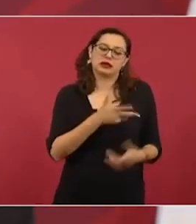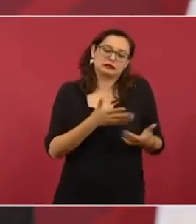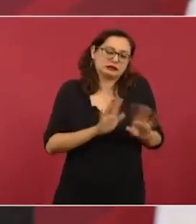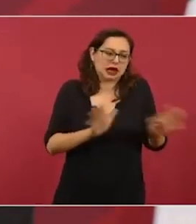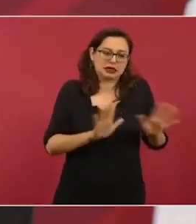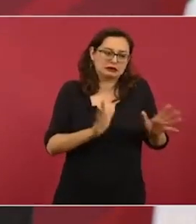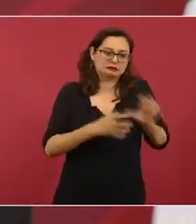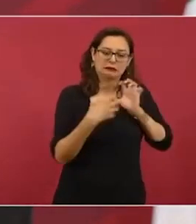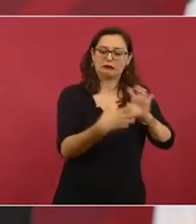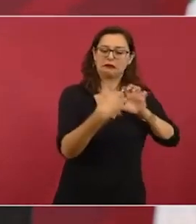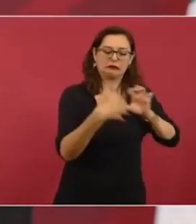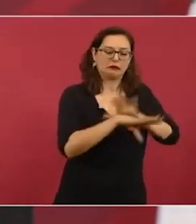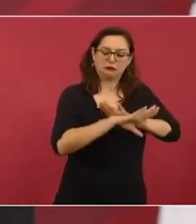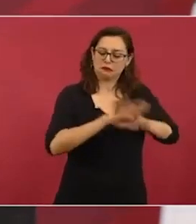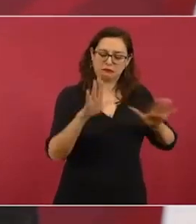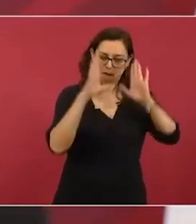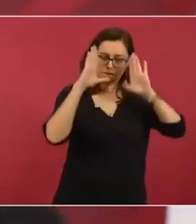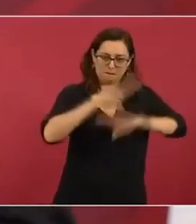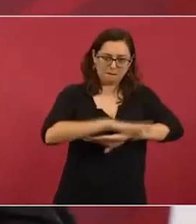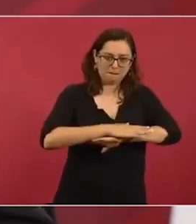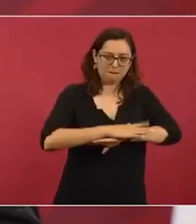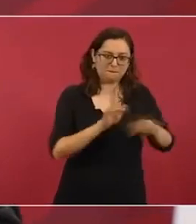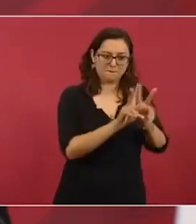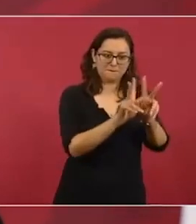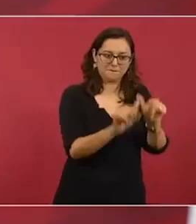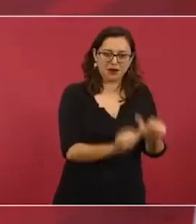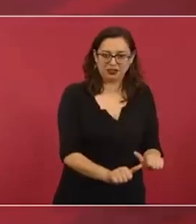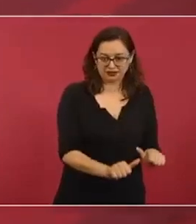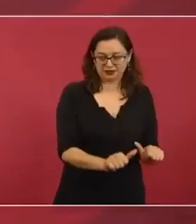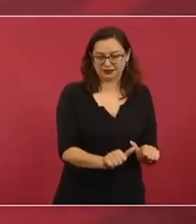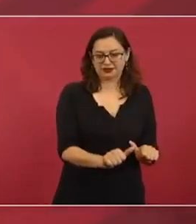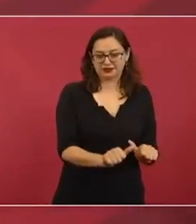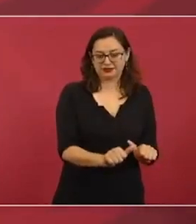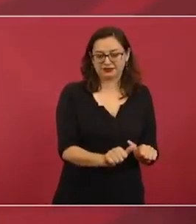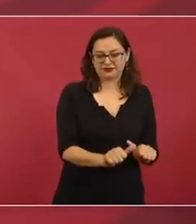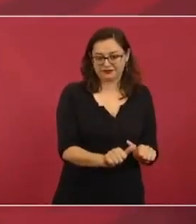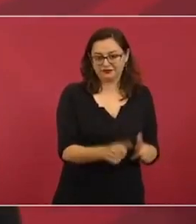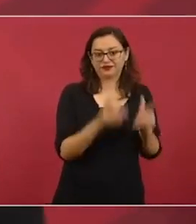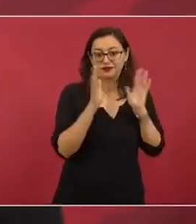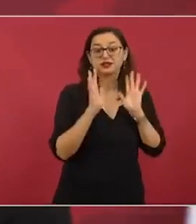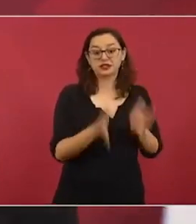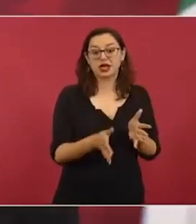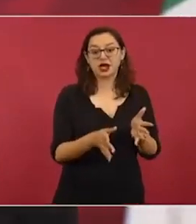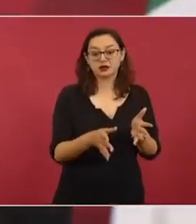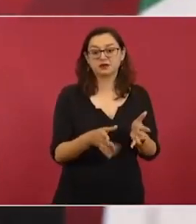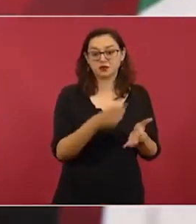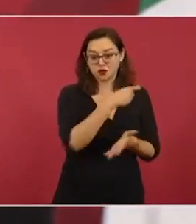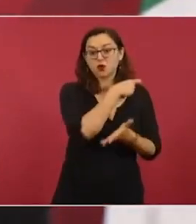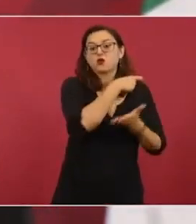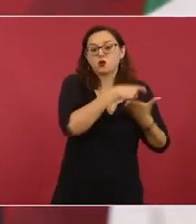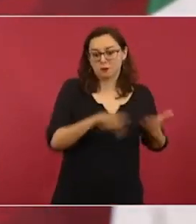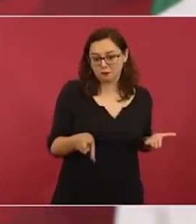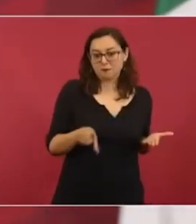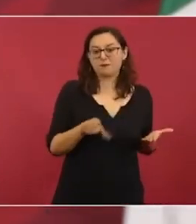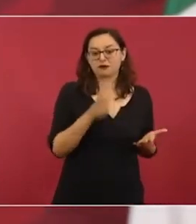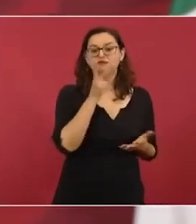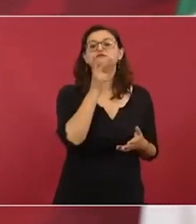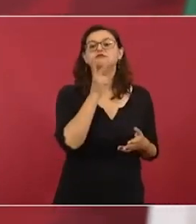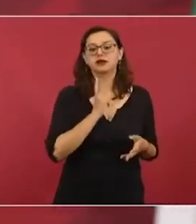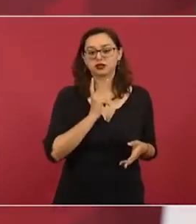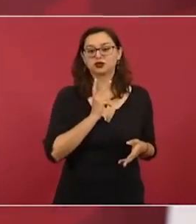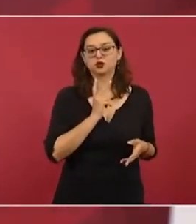Venezuela y ya autorizaron para que una petrolera estadounidense,